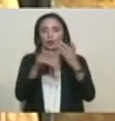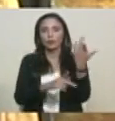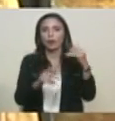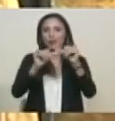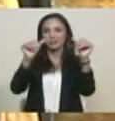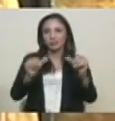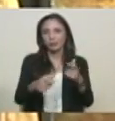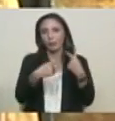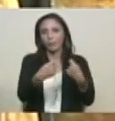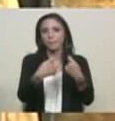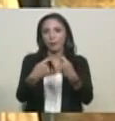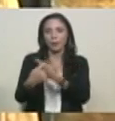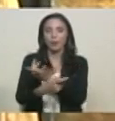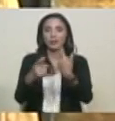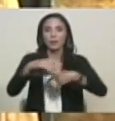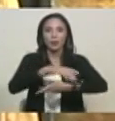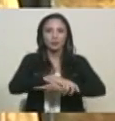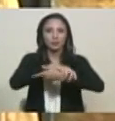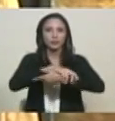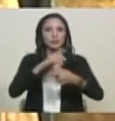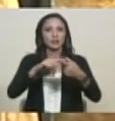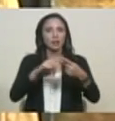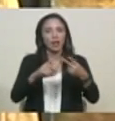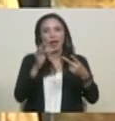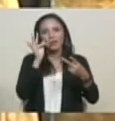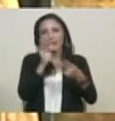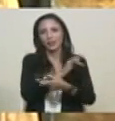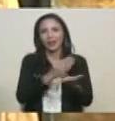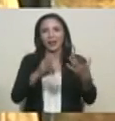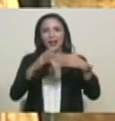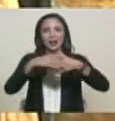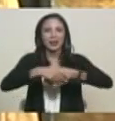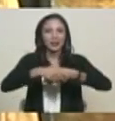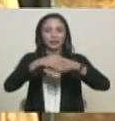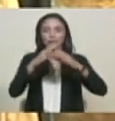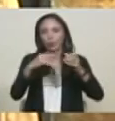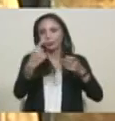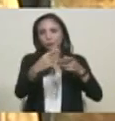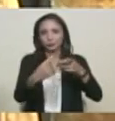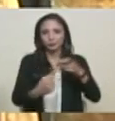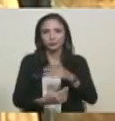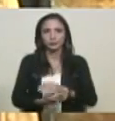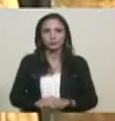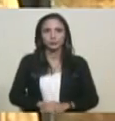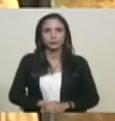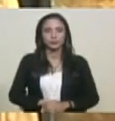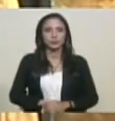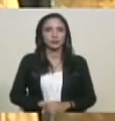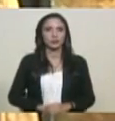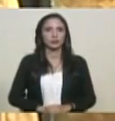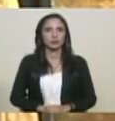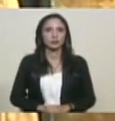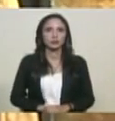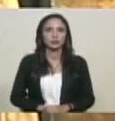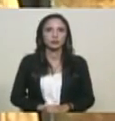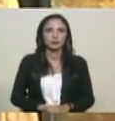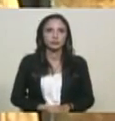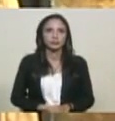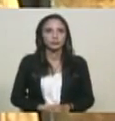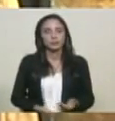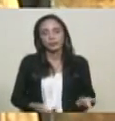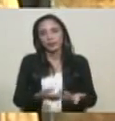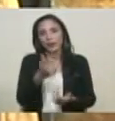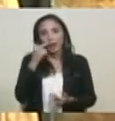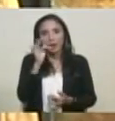tributario y fiscal para el programa de recuperación económica La Nueva Venezuela. Materia